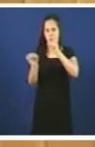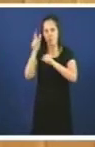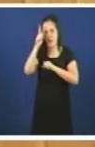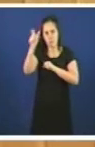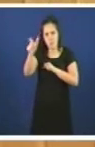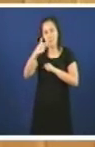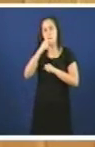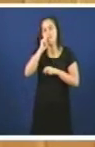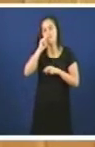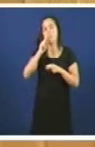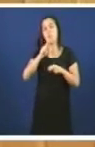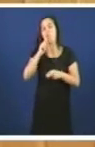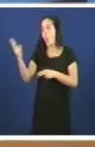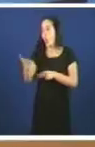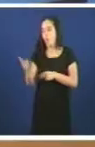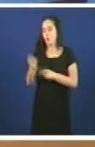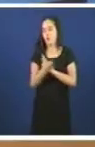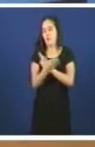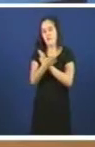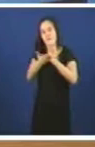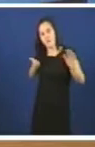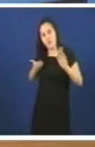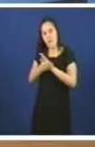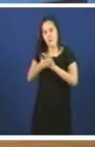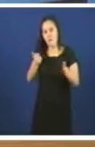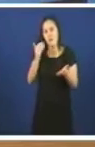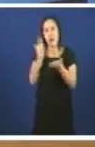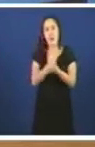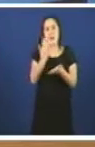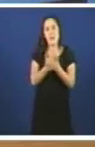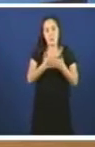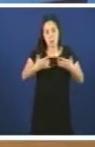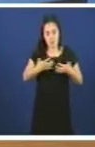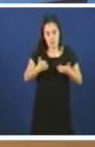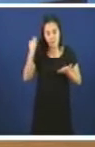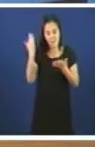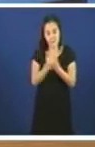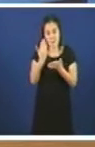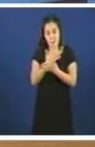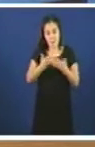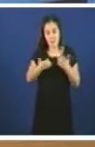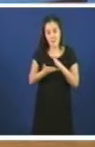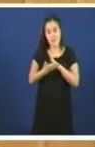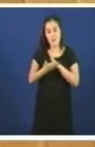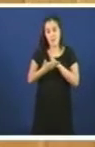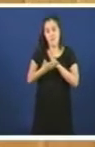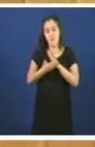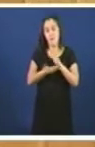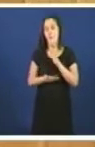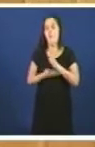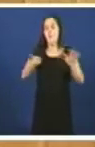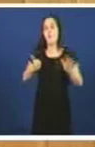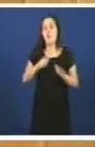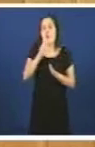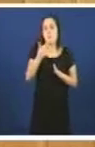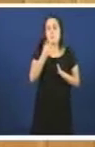vosté e mesel son quen de retirar de circulación un libro de texto un libro de texto por se atrever a por que o